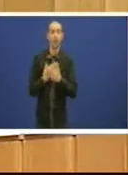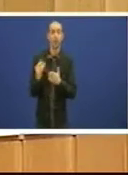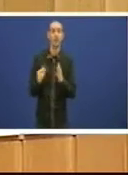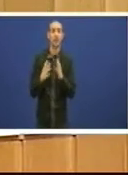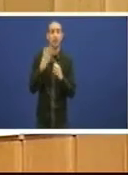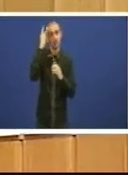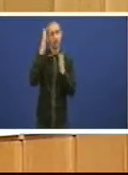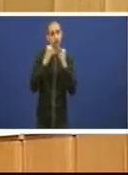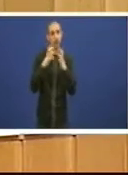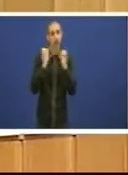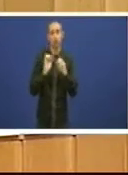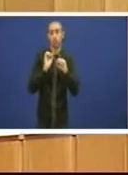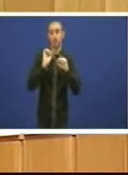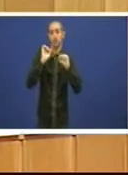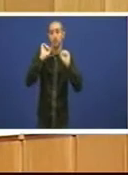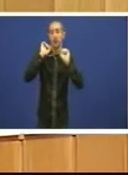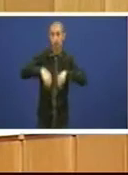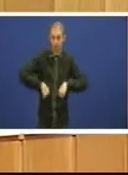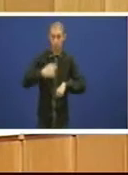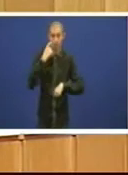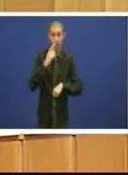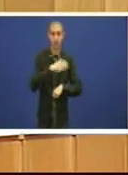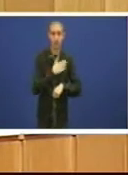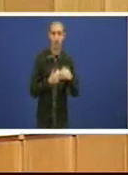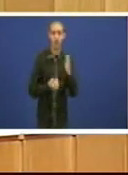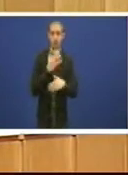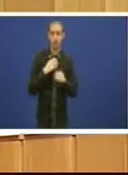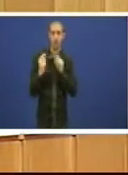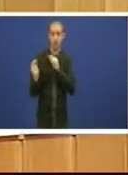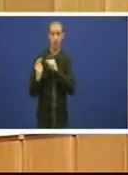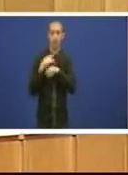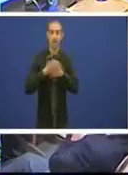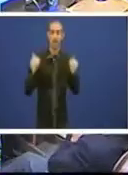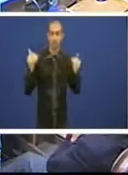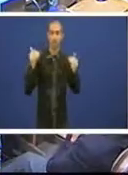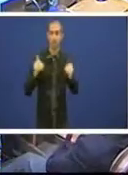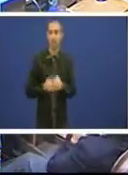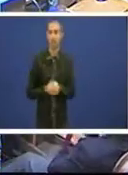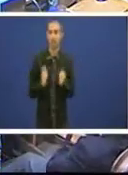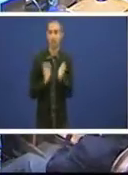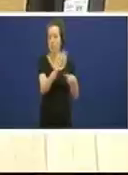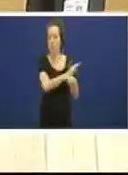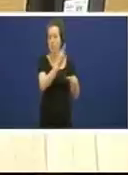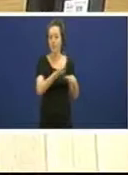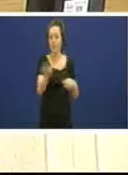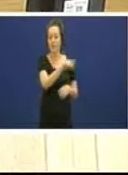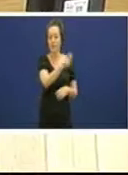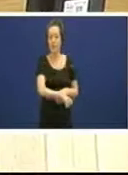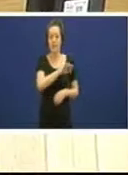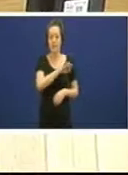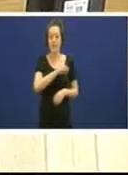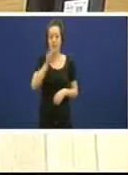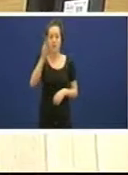acordos antes de mañán ou mañán pola mañán poderemos falar máis nada e moitas gracias Moitas gracias A palabra o señor